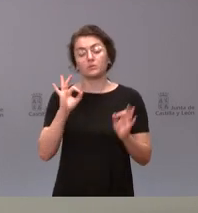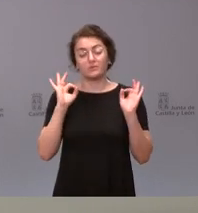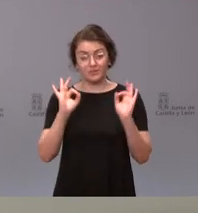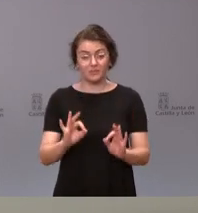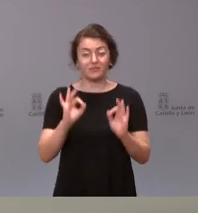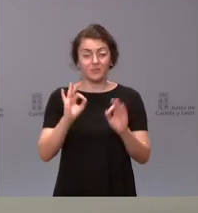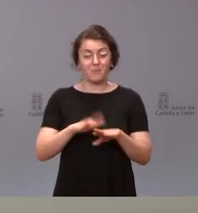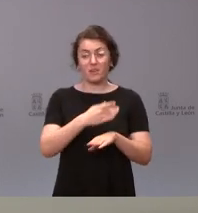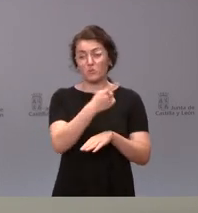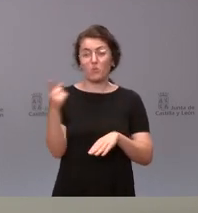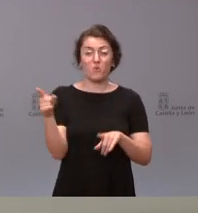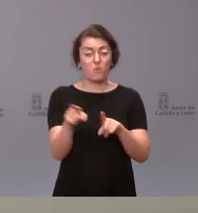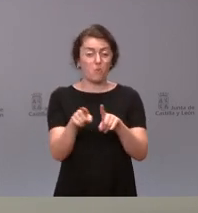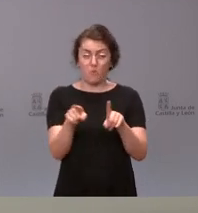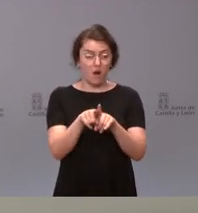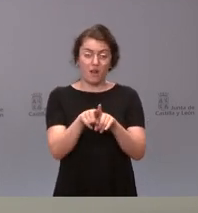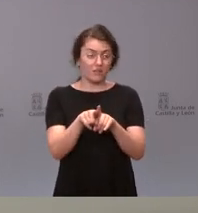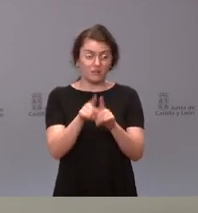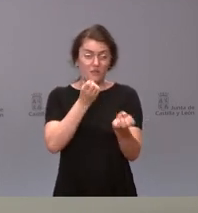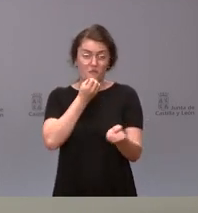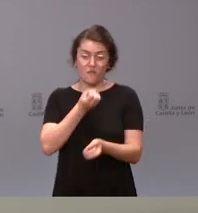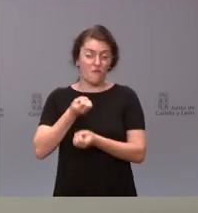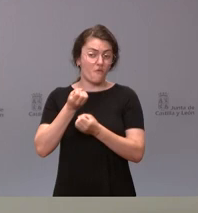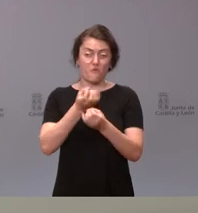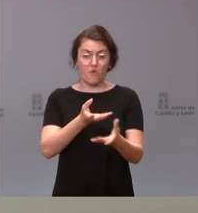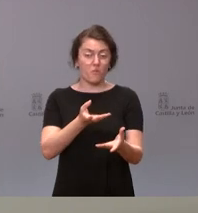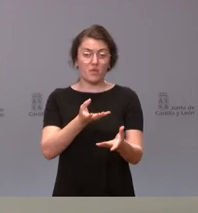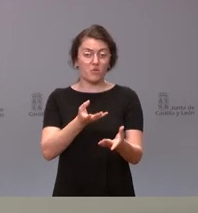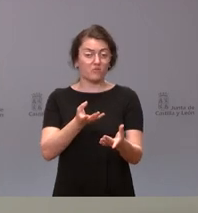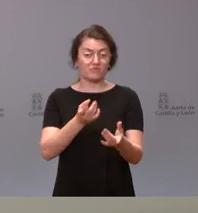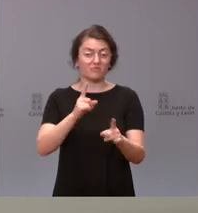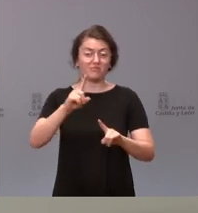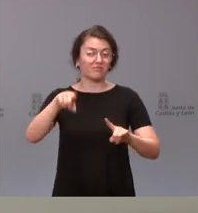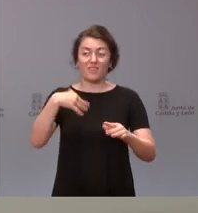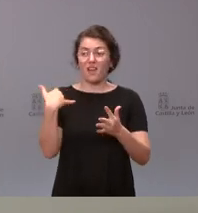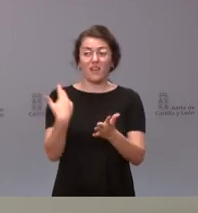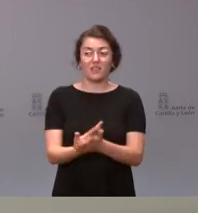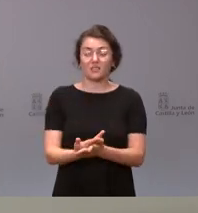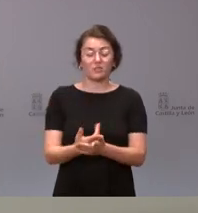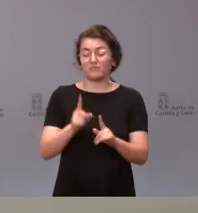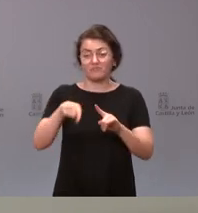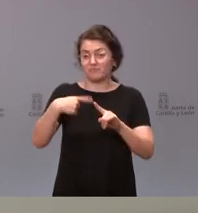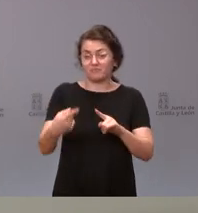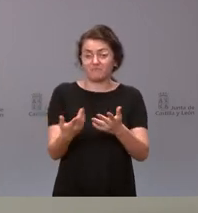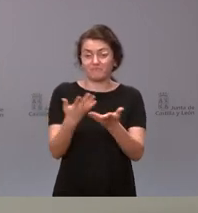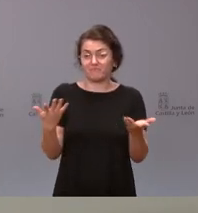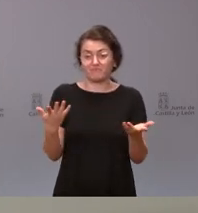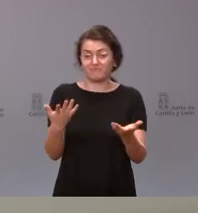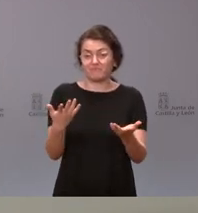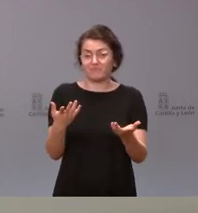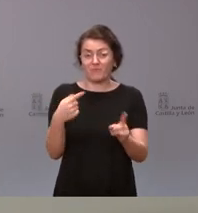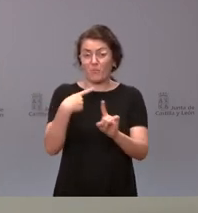también para ustedes supone dar una información que en la mayoría de los casos, o hasta ahora en todos, pues no se ha confirmado,